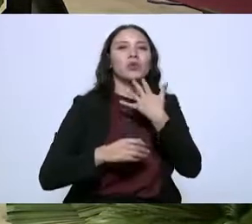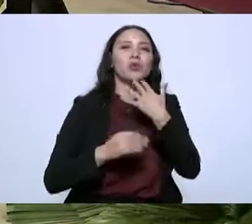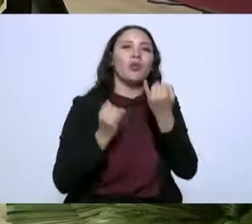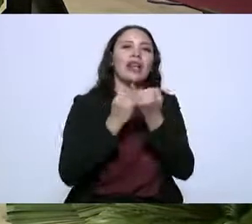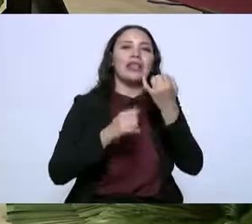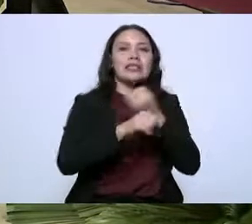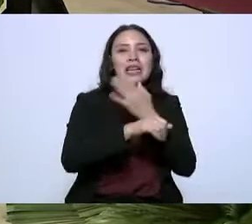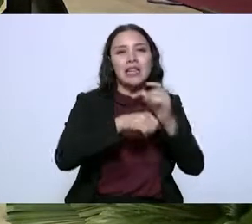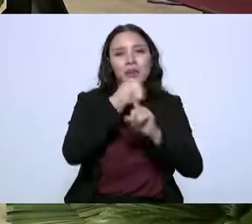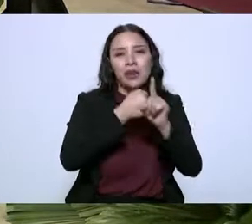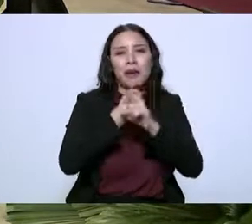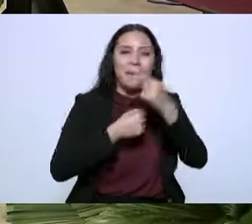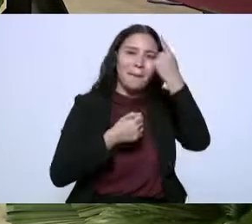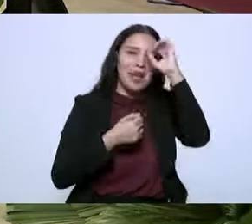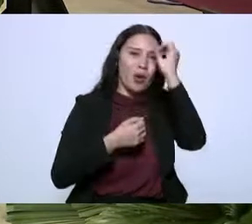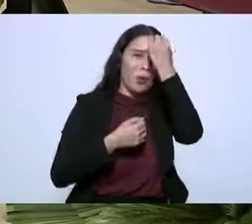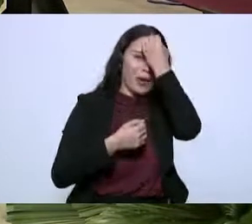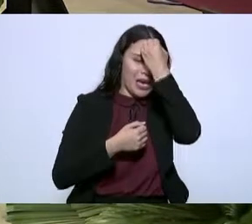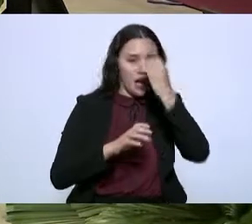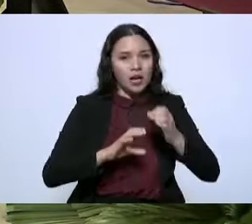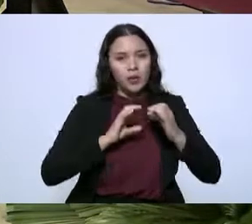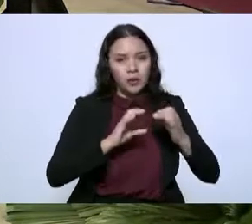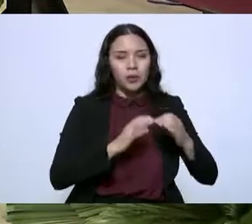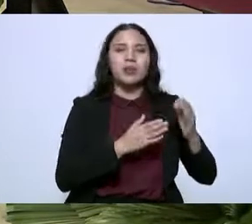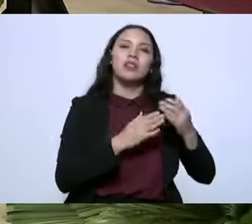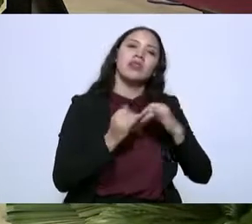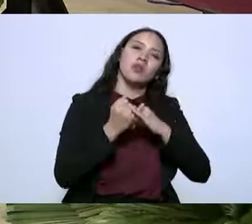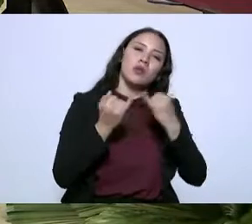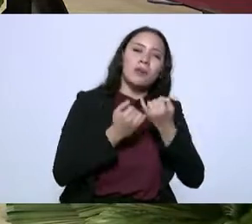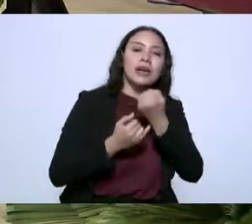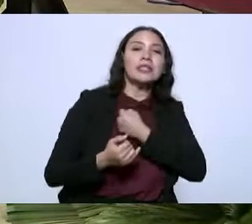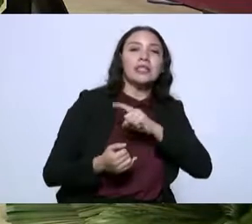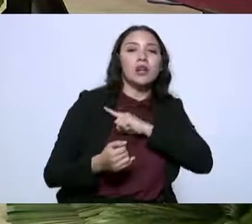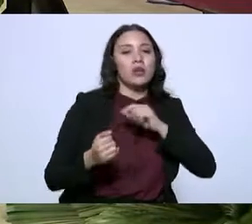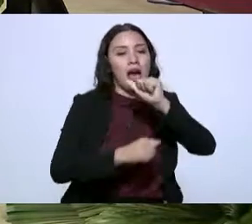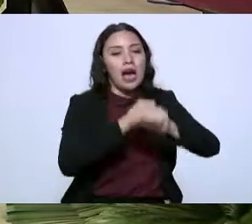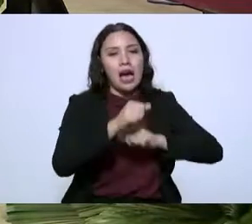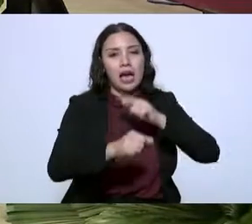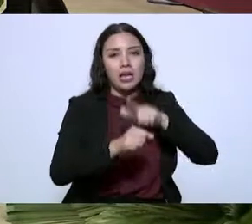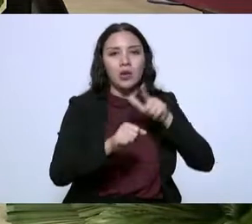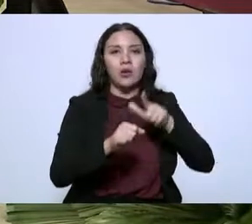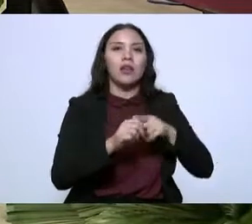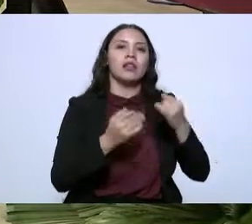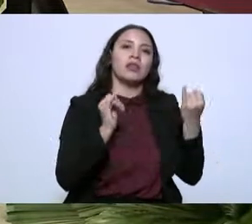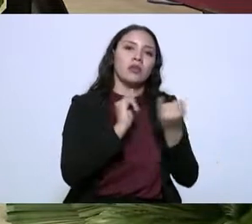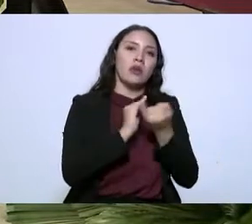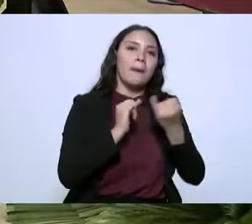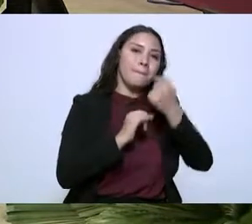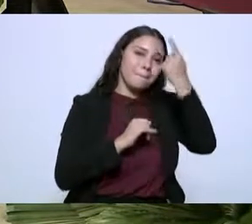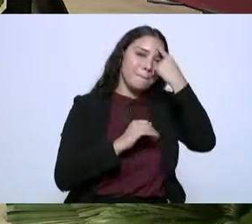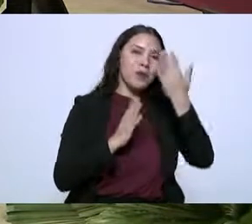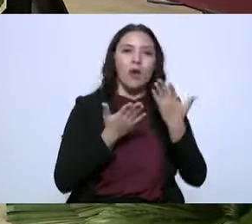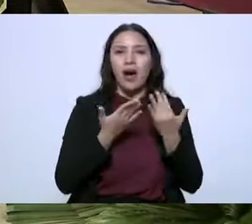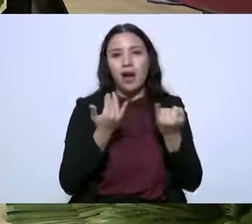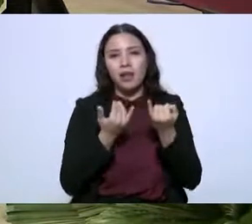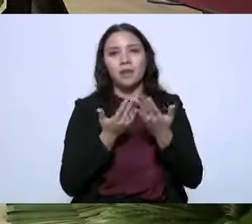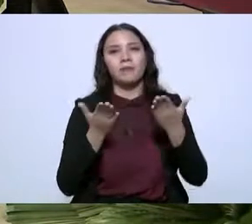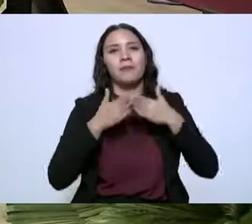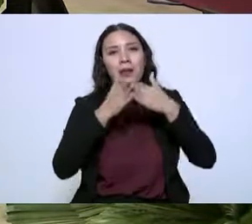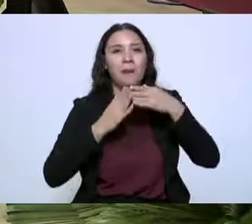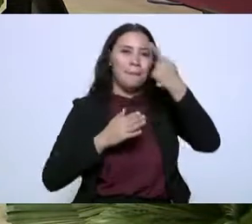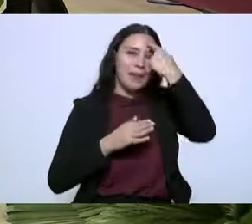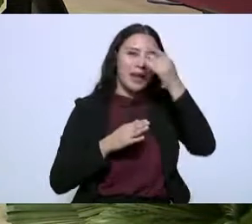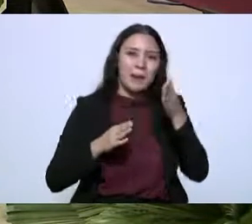bovina. Finalmente, en el caso de la sanidad acuícola, hemos venido certificando las embarcaciones menores en